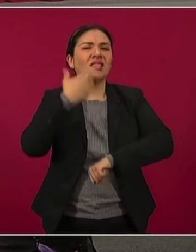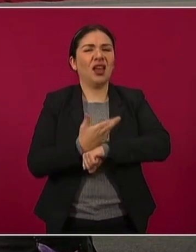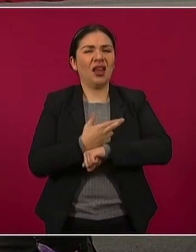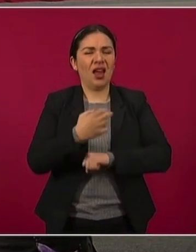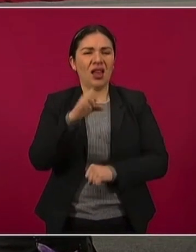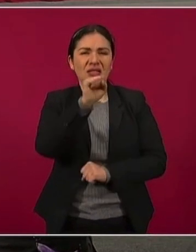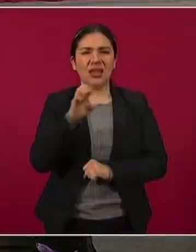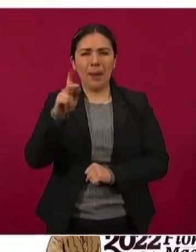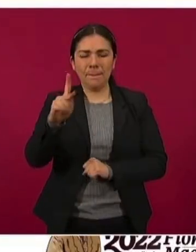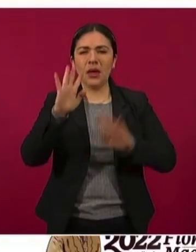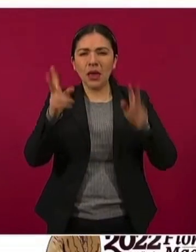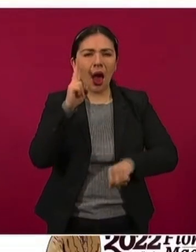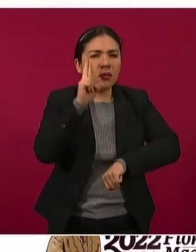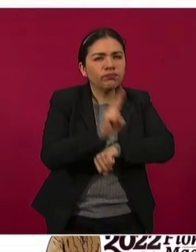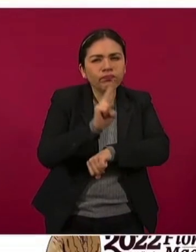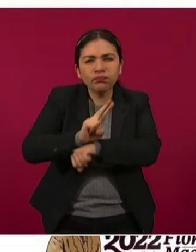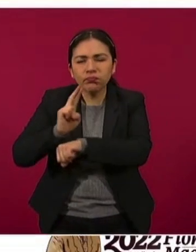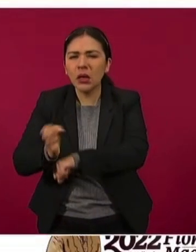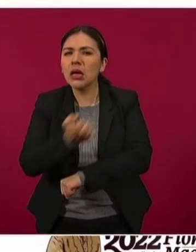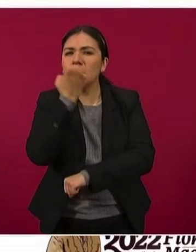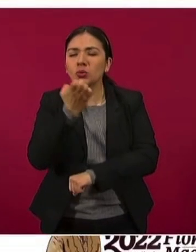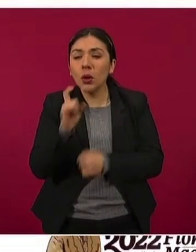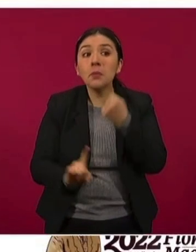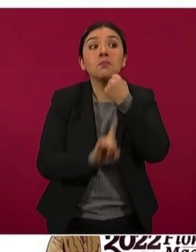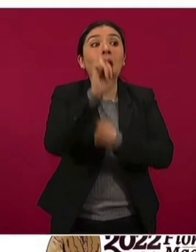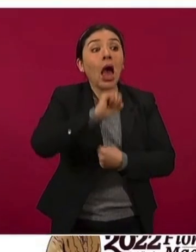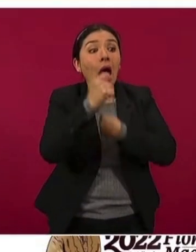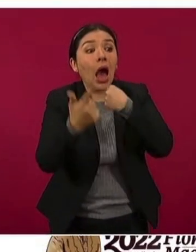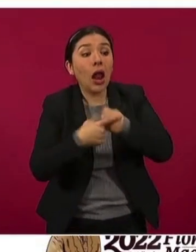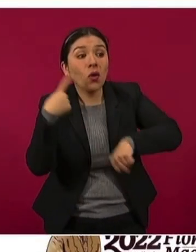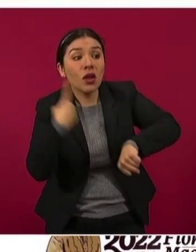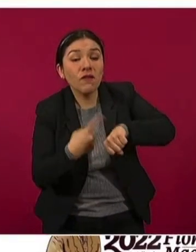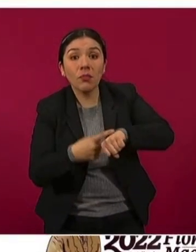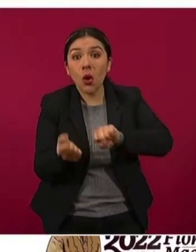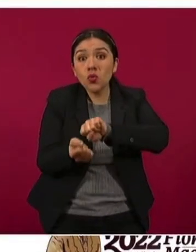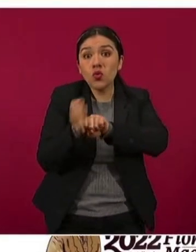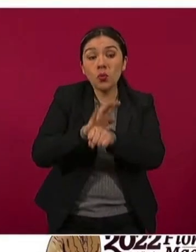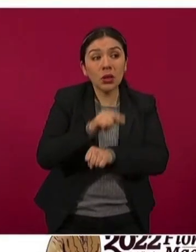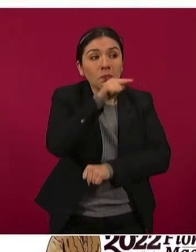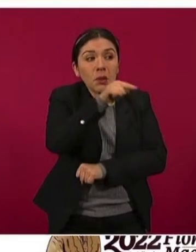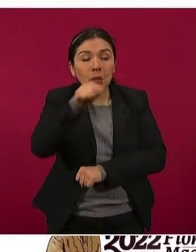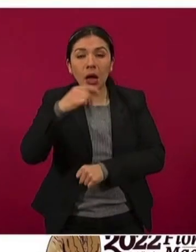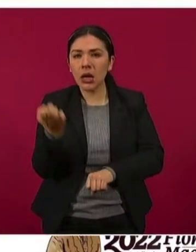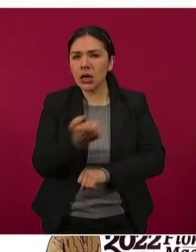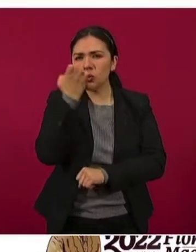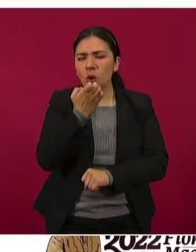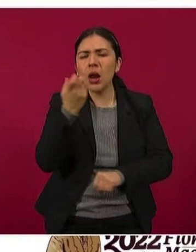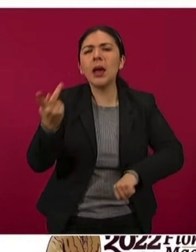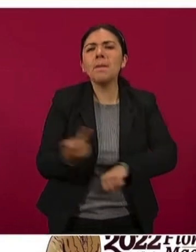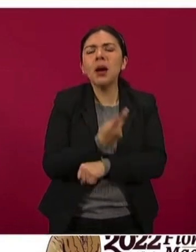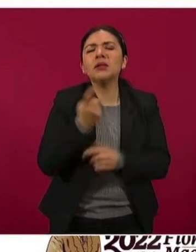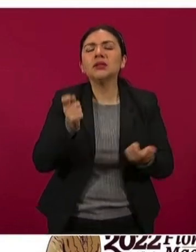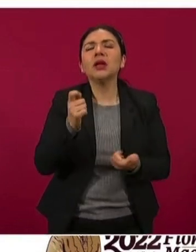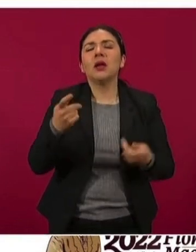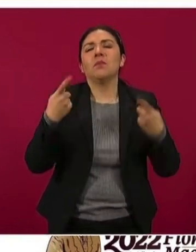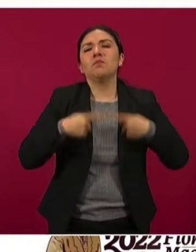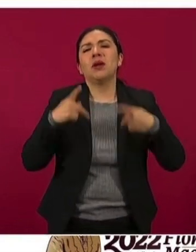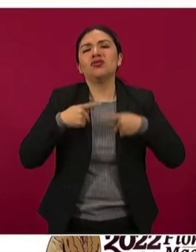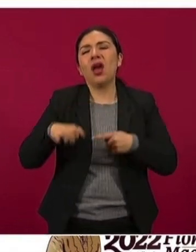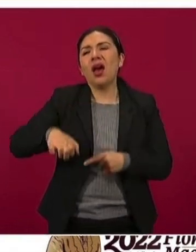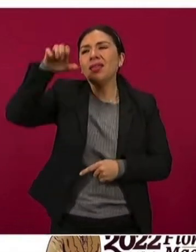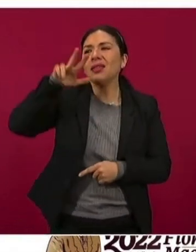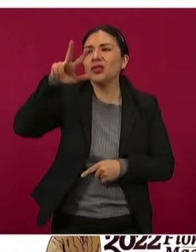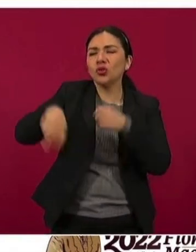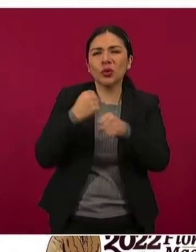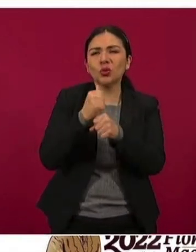escuelas y la aparición de casos de COVID en las escuelas y en general de lo que ocurre en personas menores de edad. Como